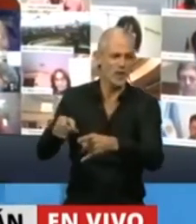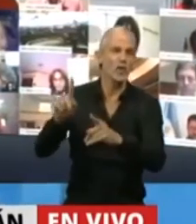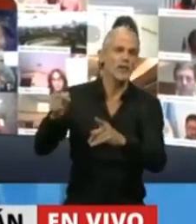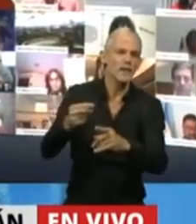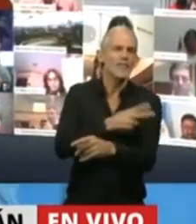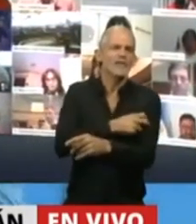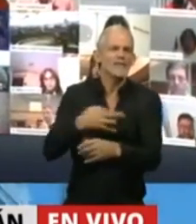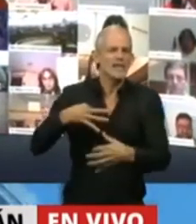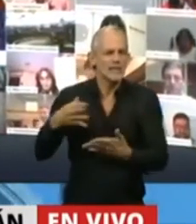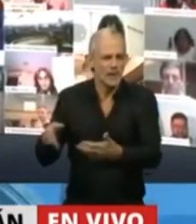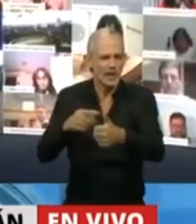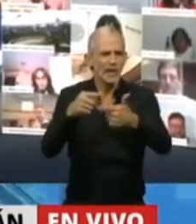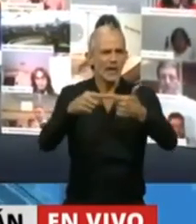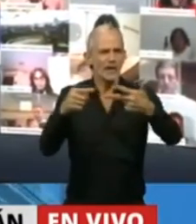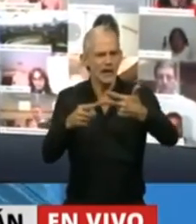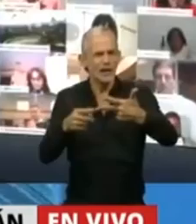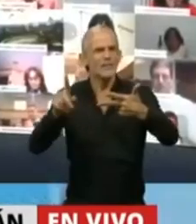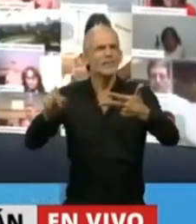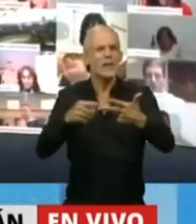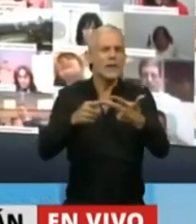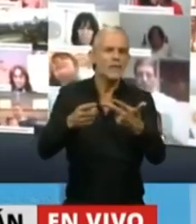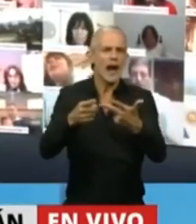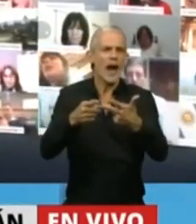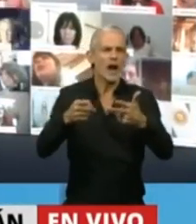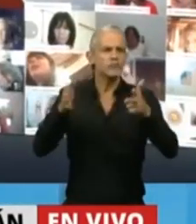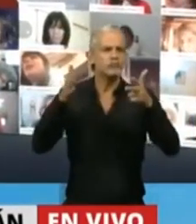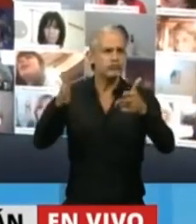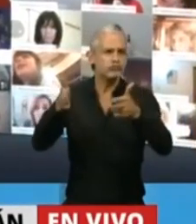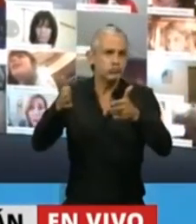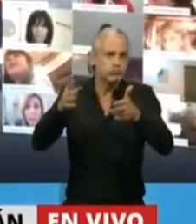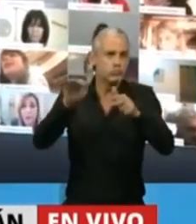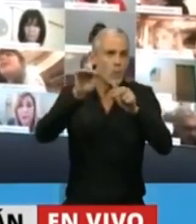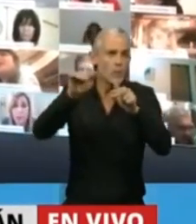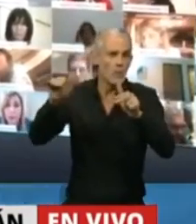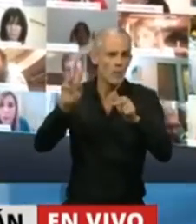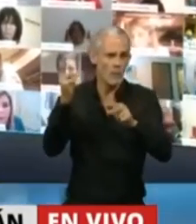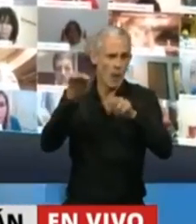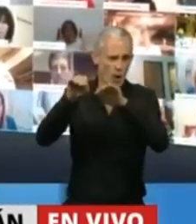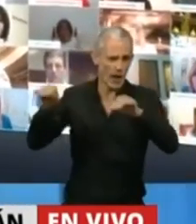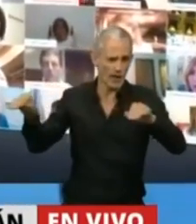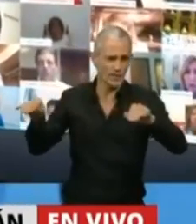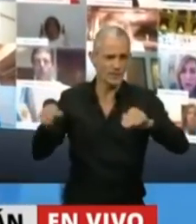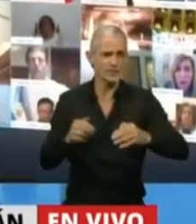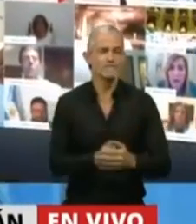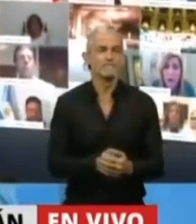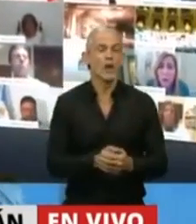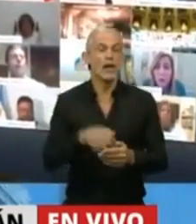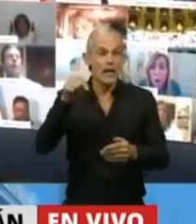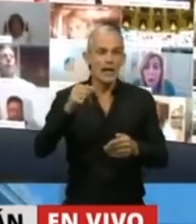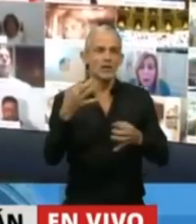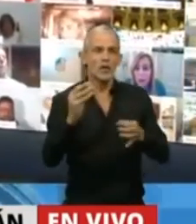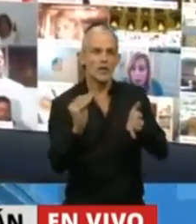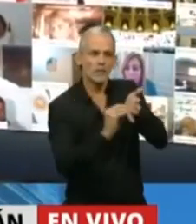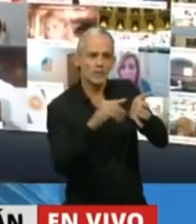defensa civil, para los trabajadores de las morgues. Me gustaría que esto también se incorpore y quede aquí plasmado